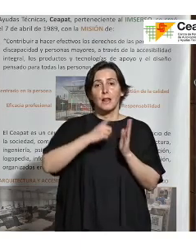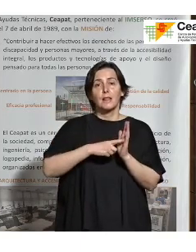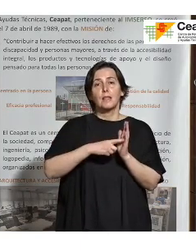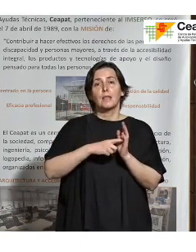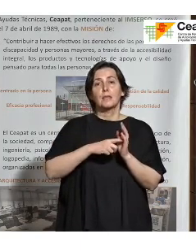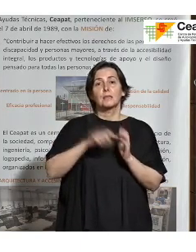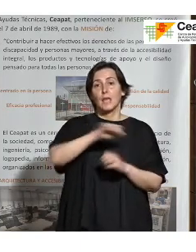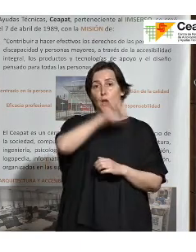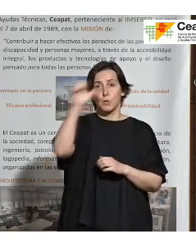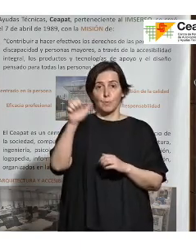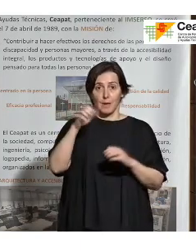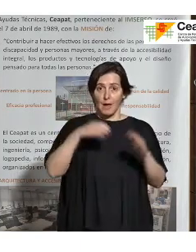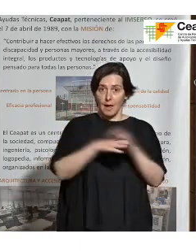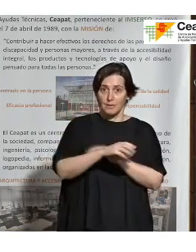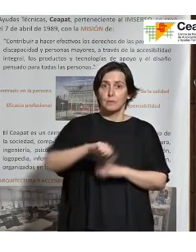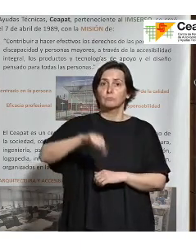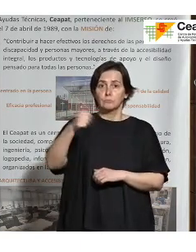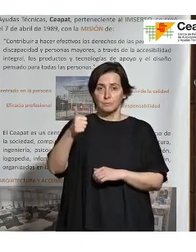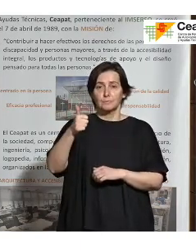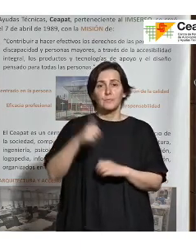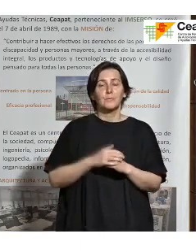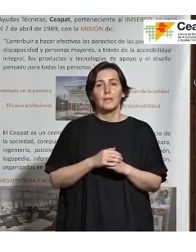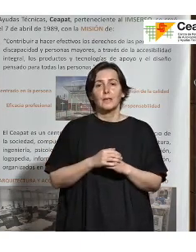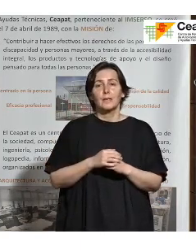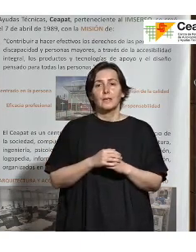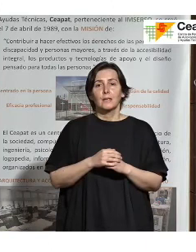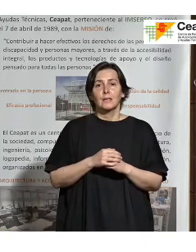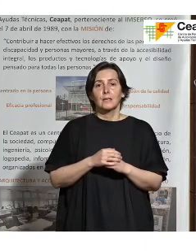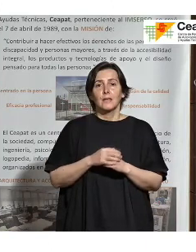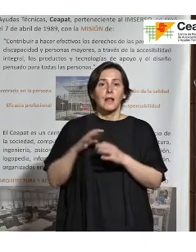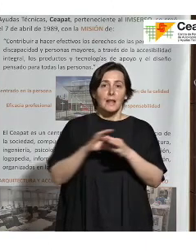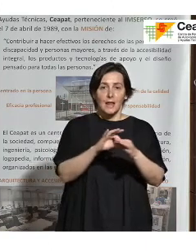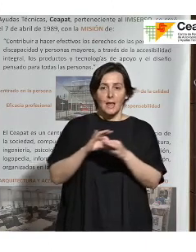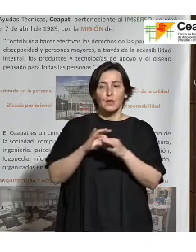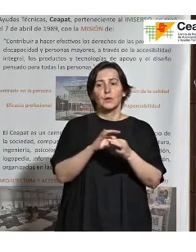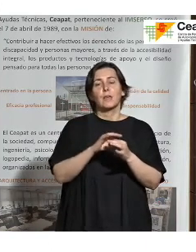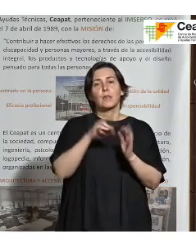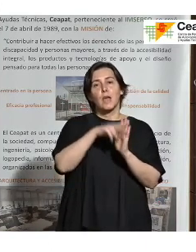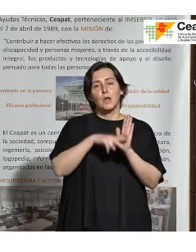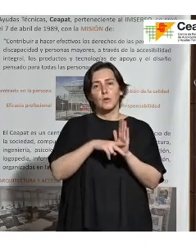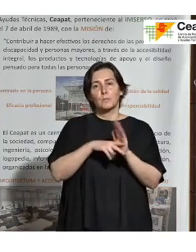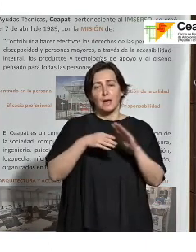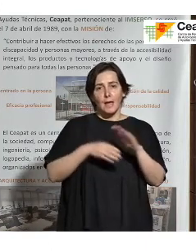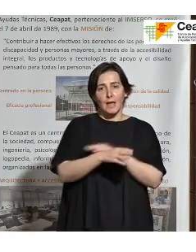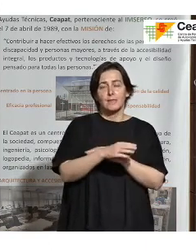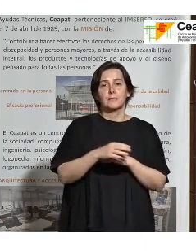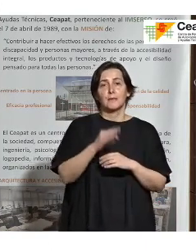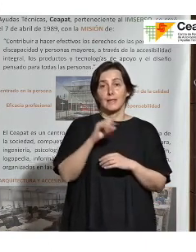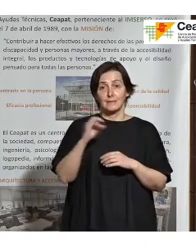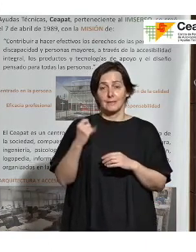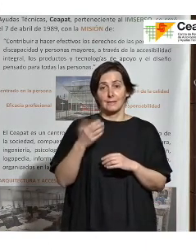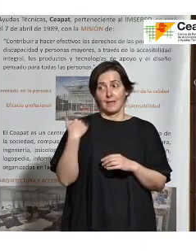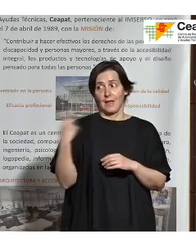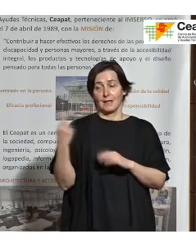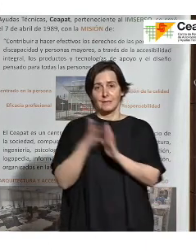Accesibilidad que se basa en gran medida en la norma de accesibilidad TIC de la que estaba hablando Alejandro,